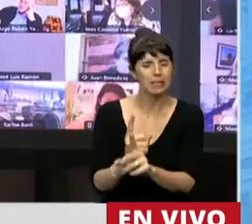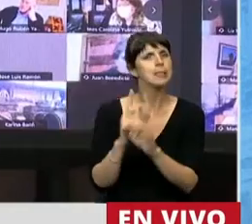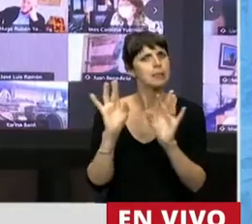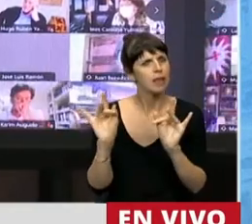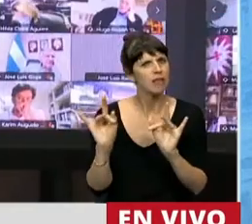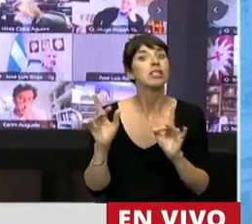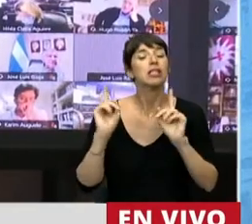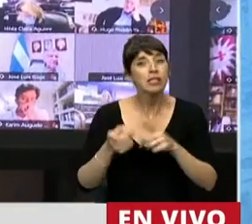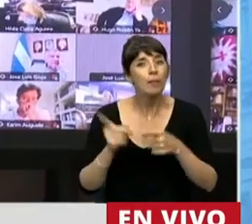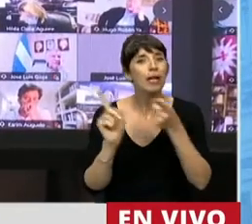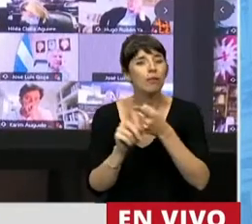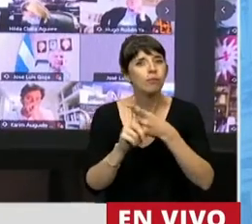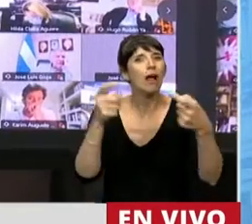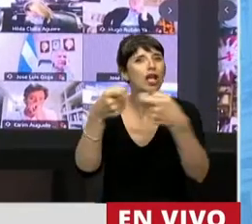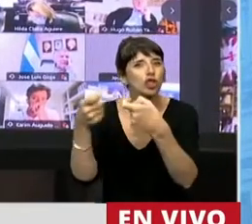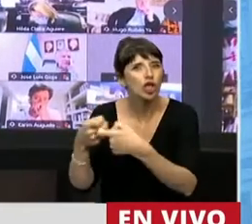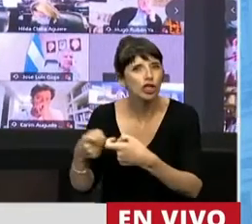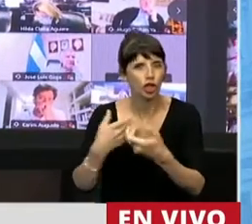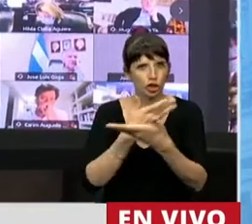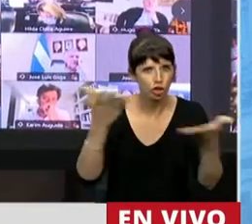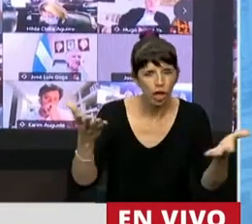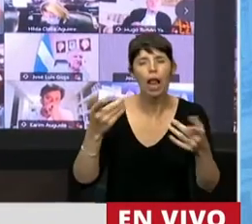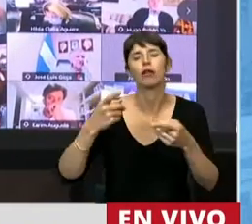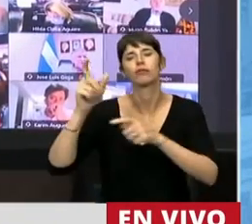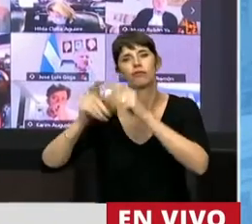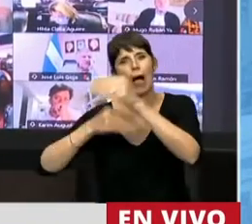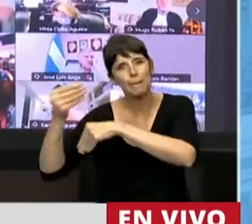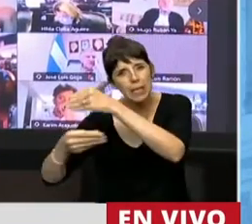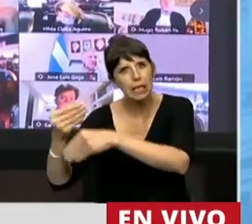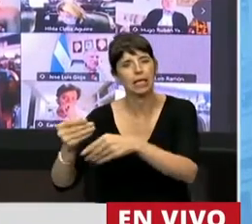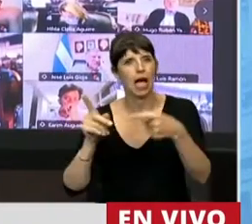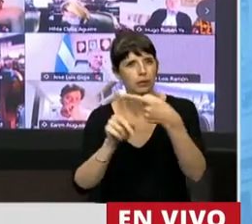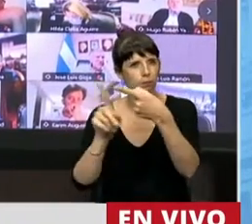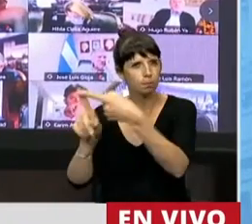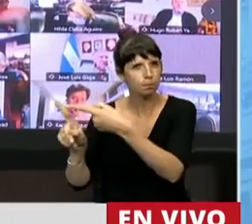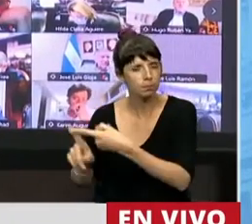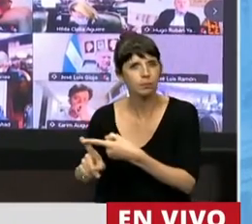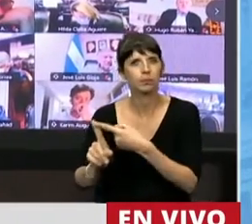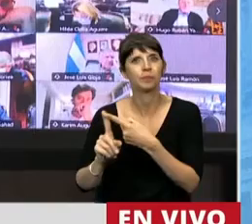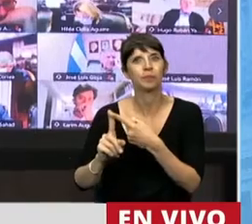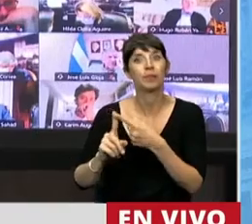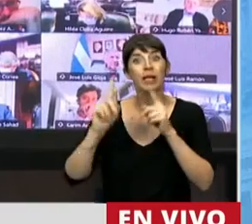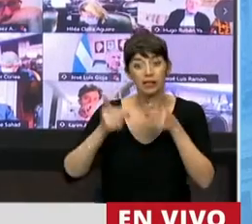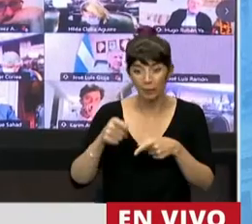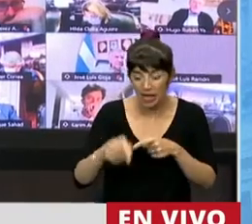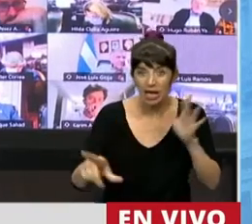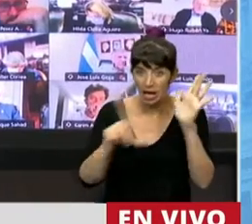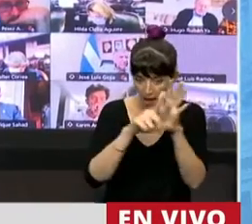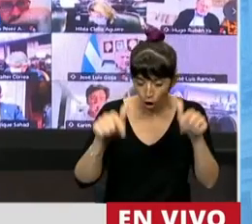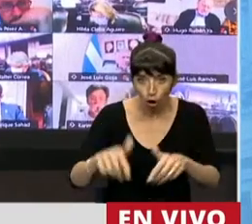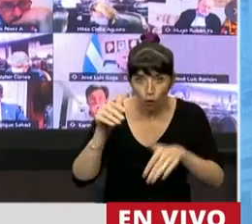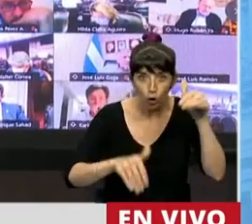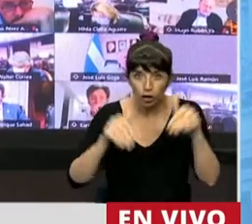las organizaciones sociales, la fuerte articulación con la familia y fundamentalmente esta ley que estamos votando